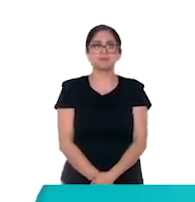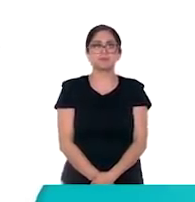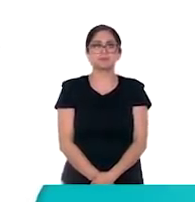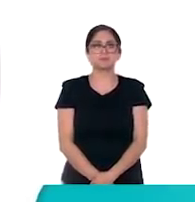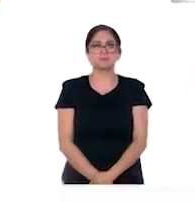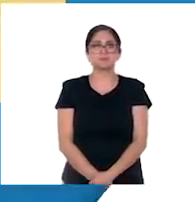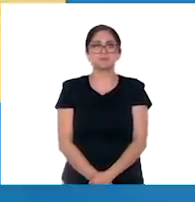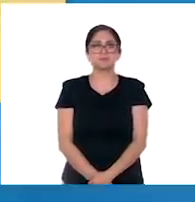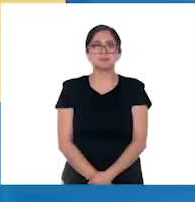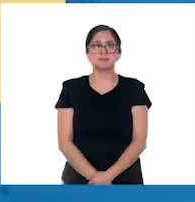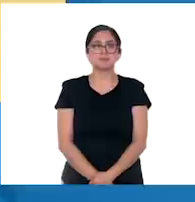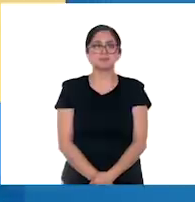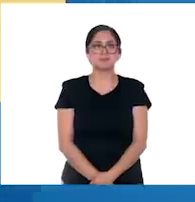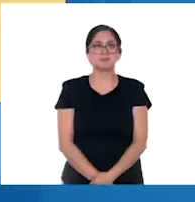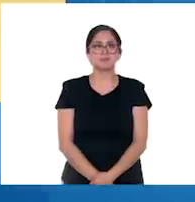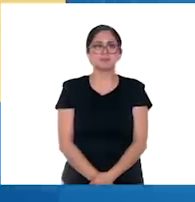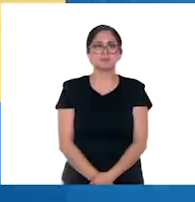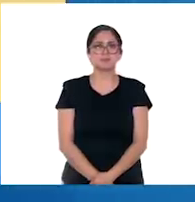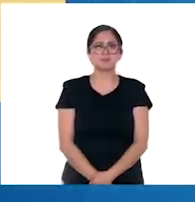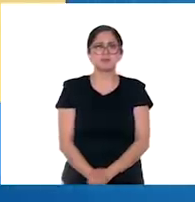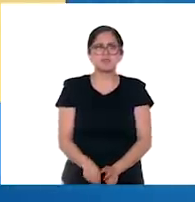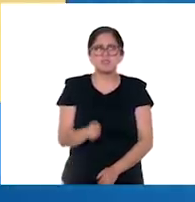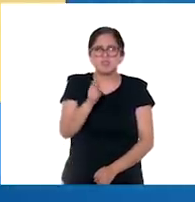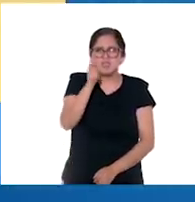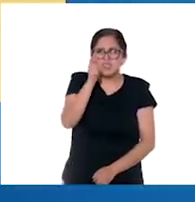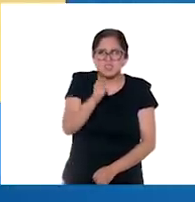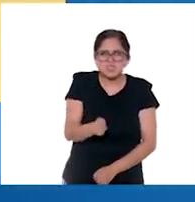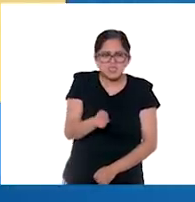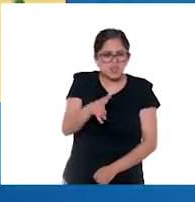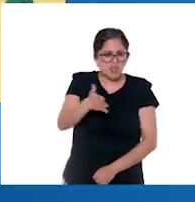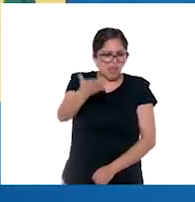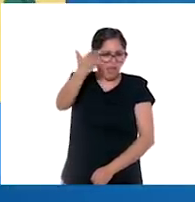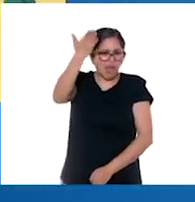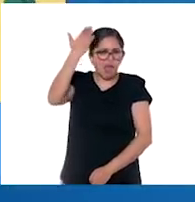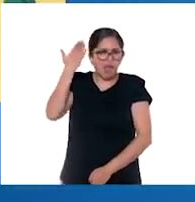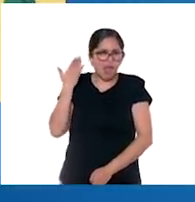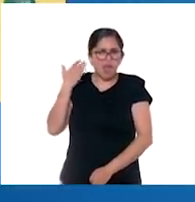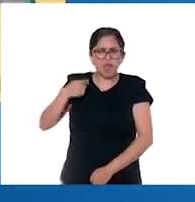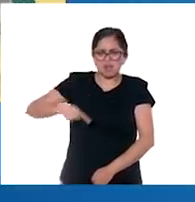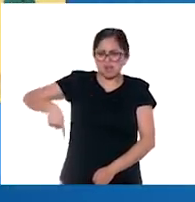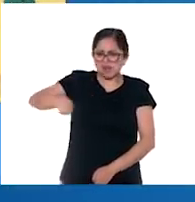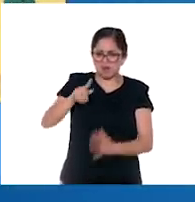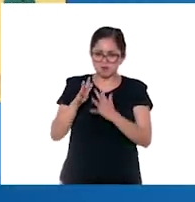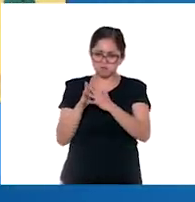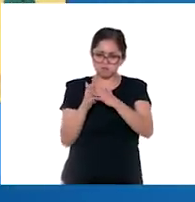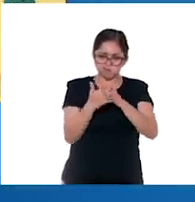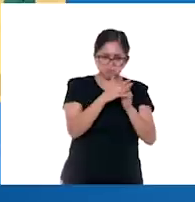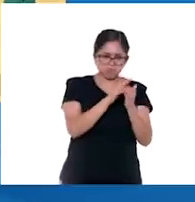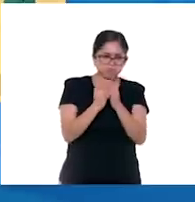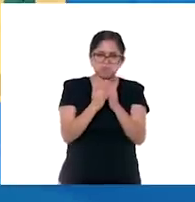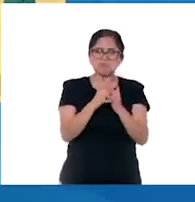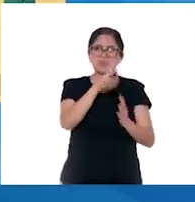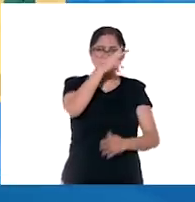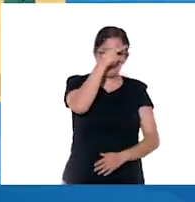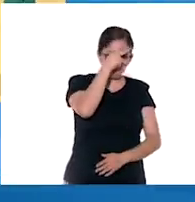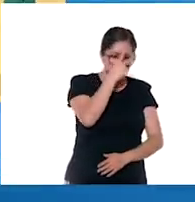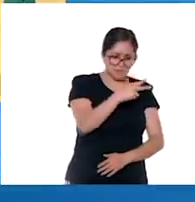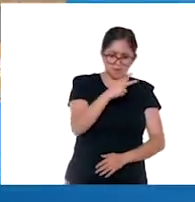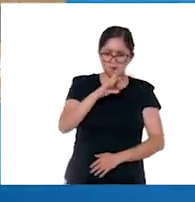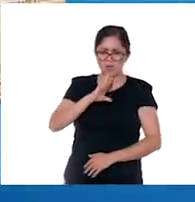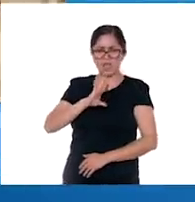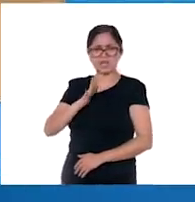Ahora, nos adentraremos a la culminación que dio inicio al mestizaje. ¡La conquista!